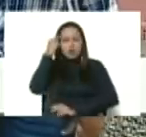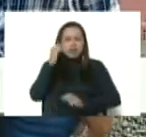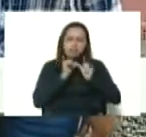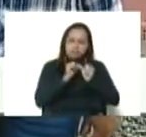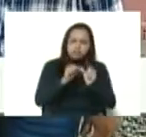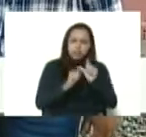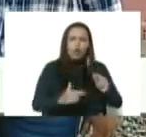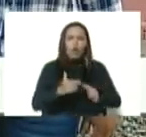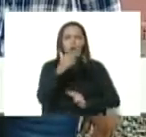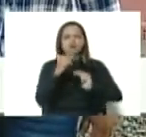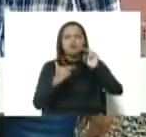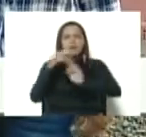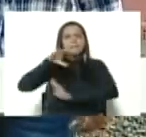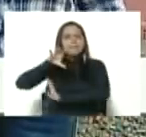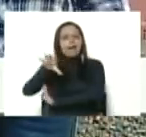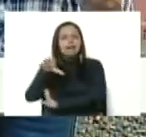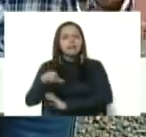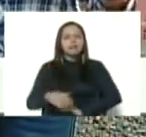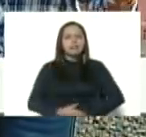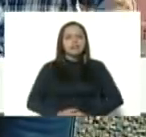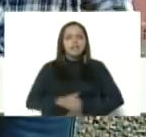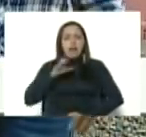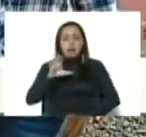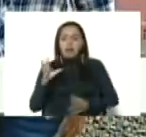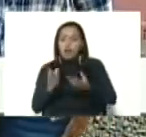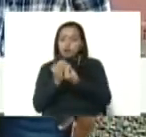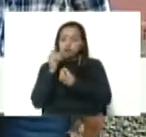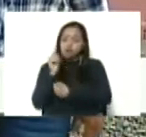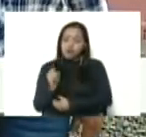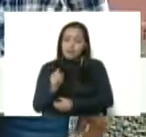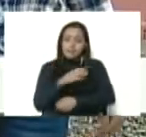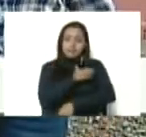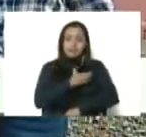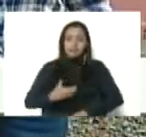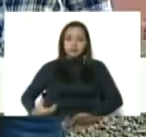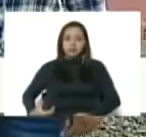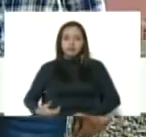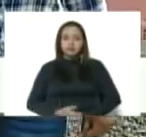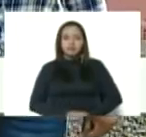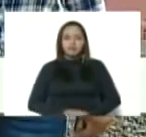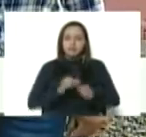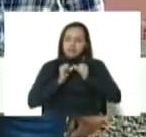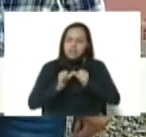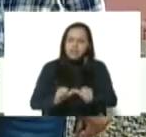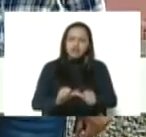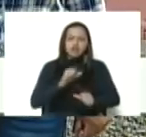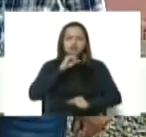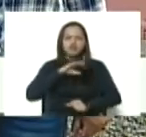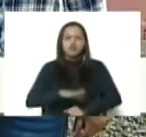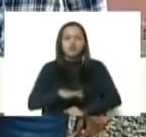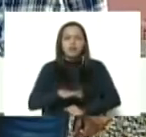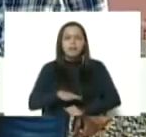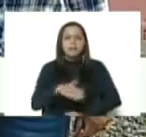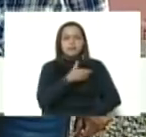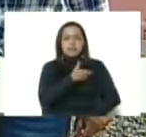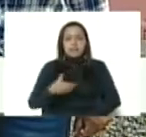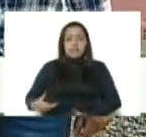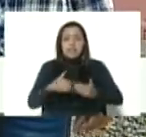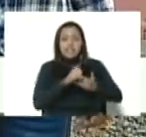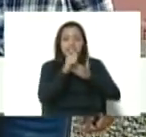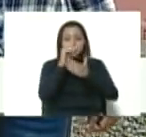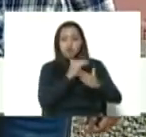construyendo patria. Y a la patria junto a usted, además presidente, y siguiendo el legado, nuestro comandante y líder